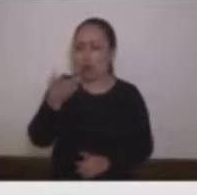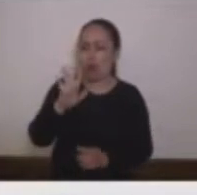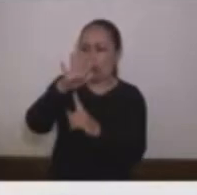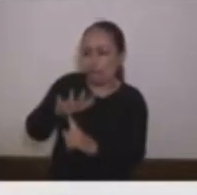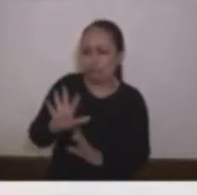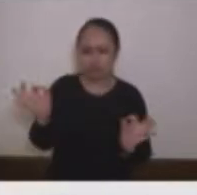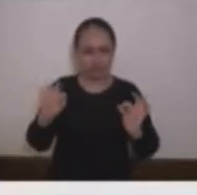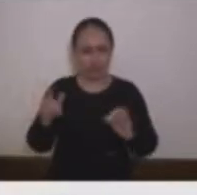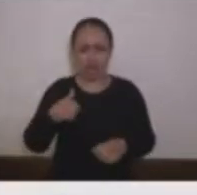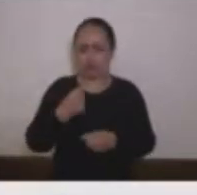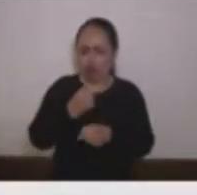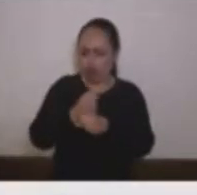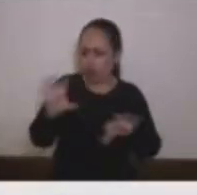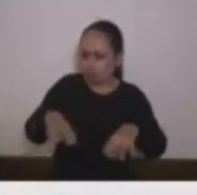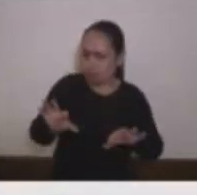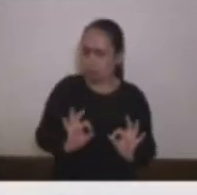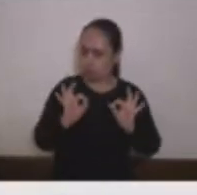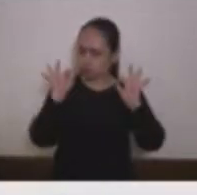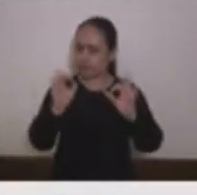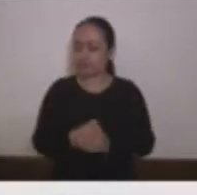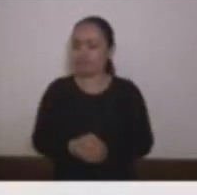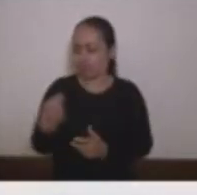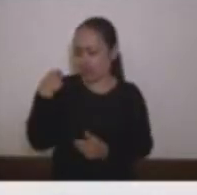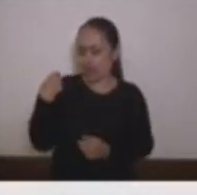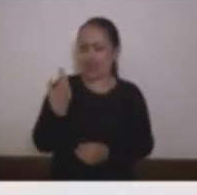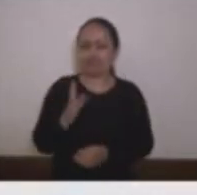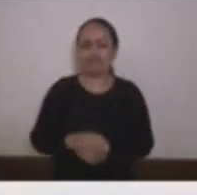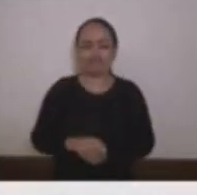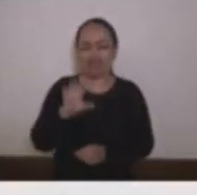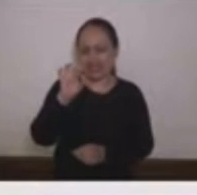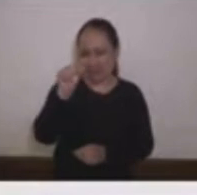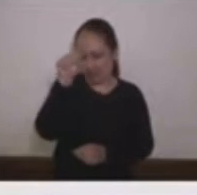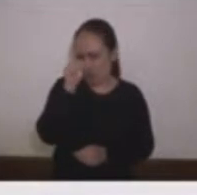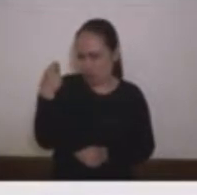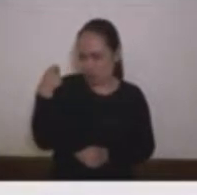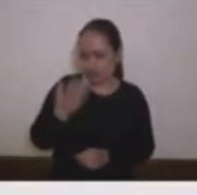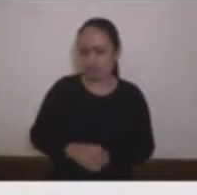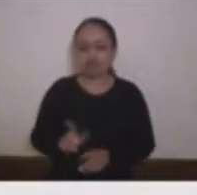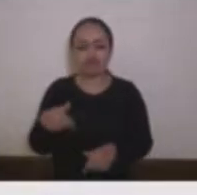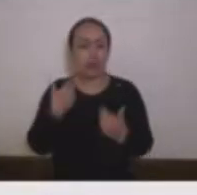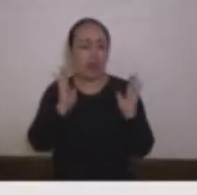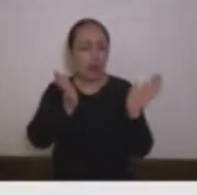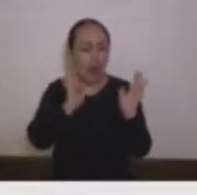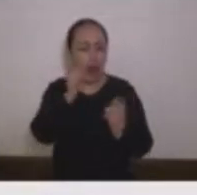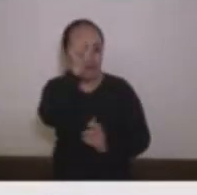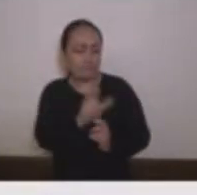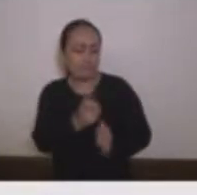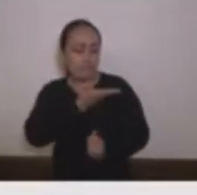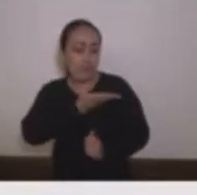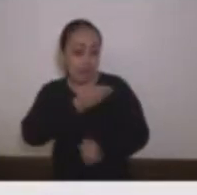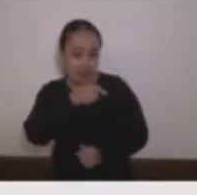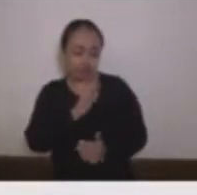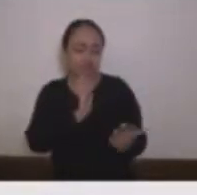lo mejor que le corresponde a la ciudadanía y justo este fin de semana estaba yo teniendo una conversación con mi mamá